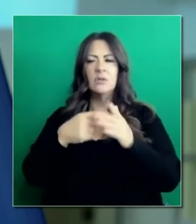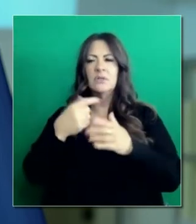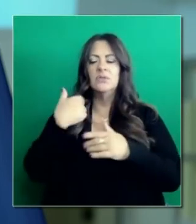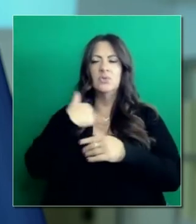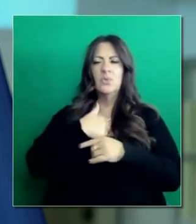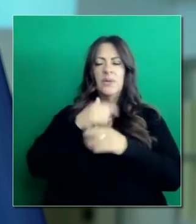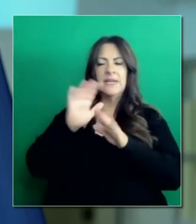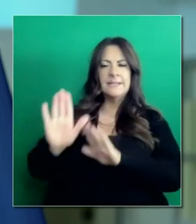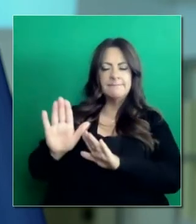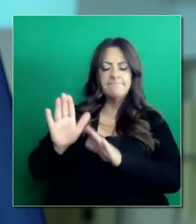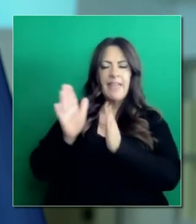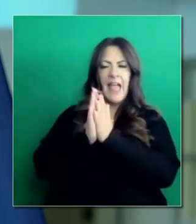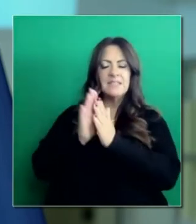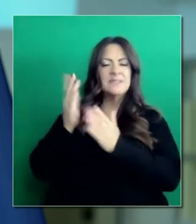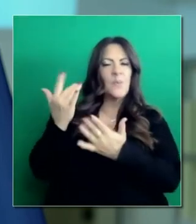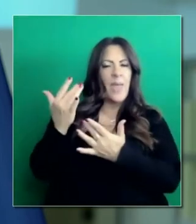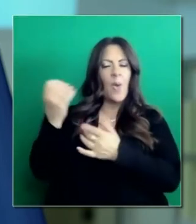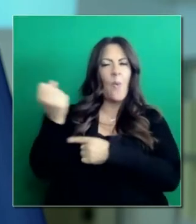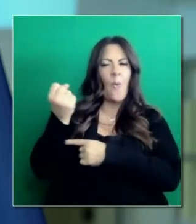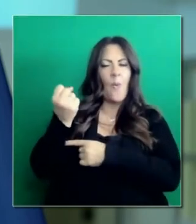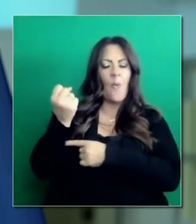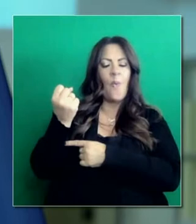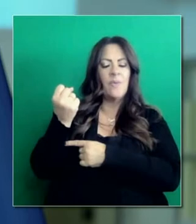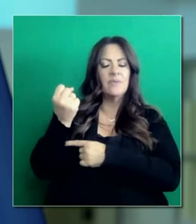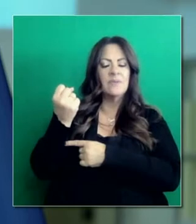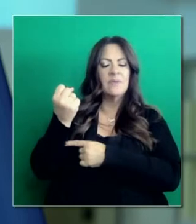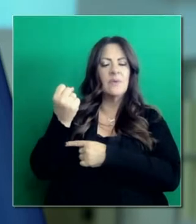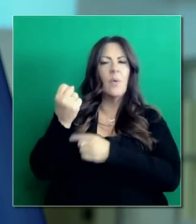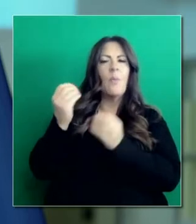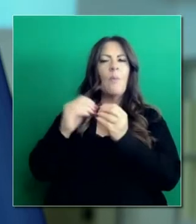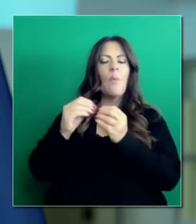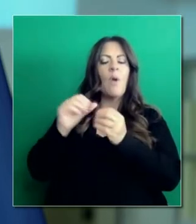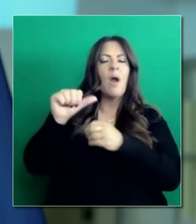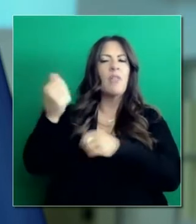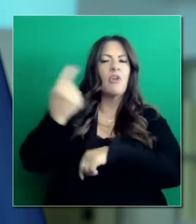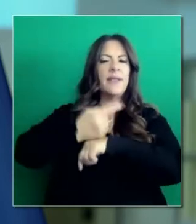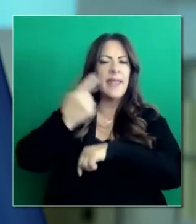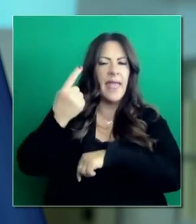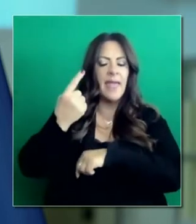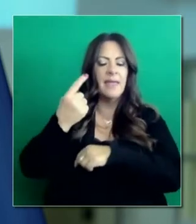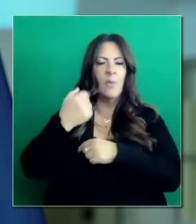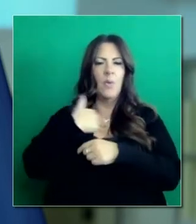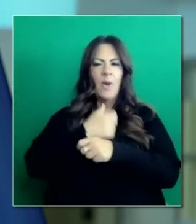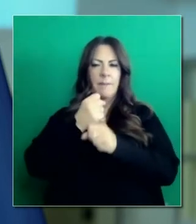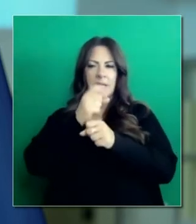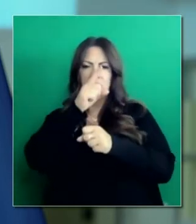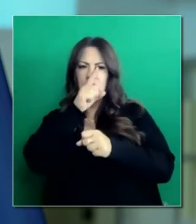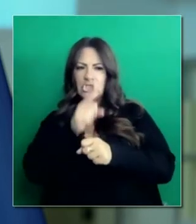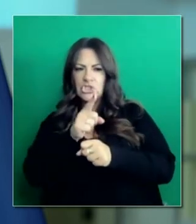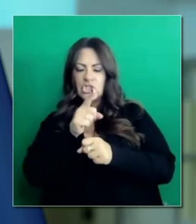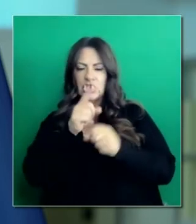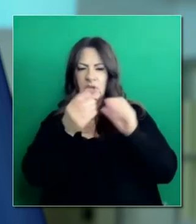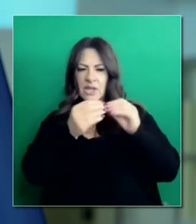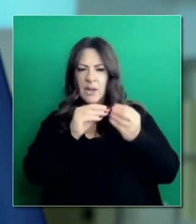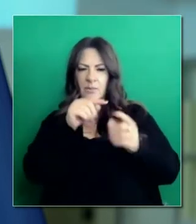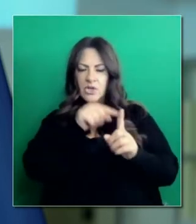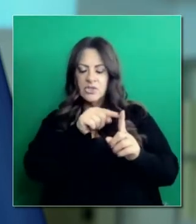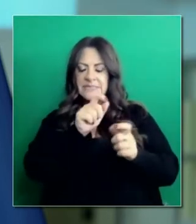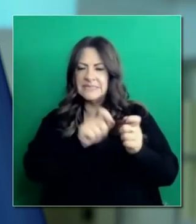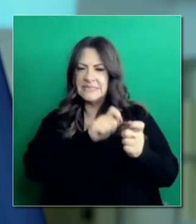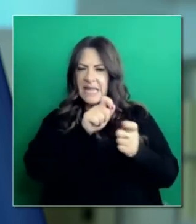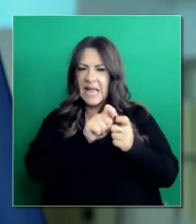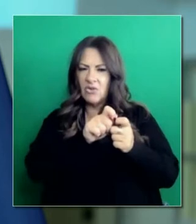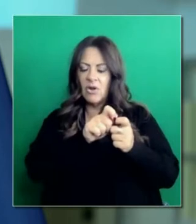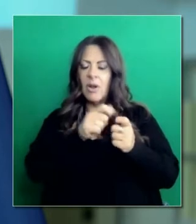habían trabajado en retrasarlo un día o dos para asegurarse de que los datos sí eran datos exactos y precisos. Y la gente estuvo